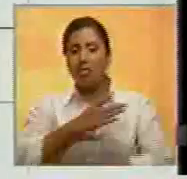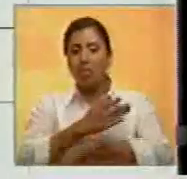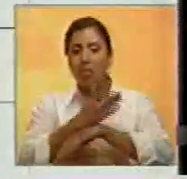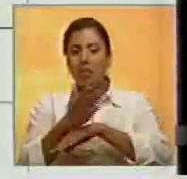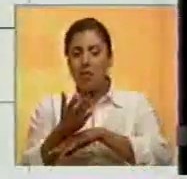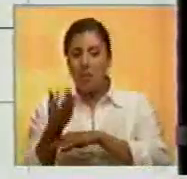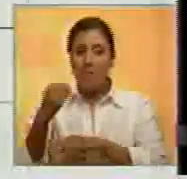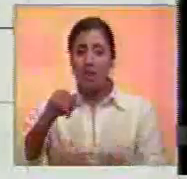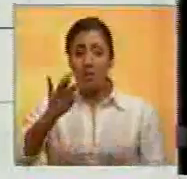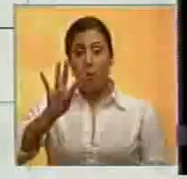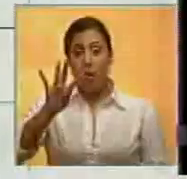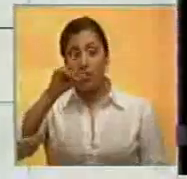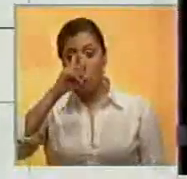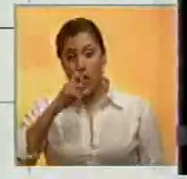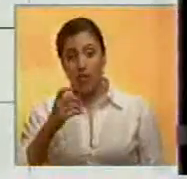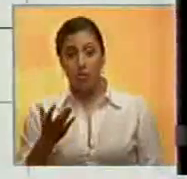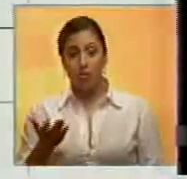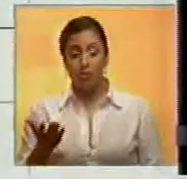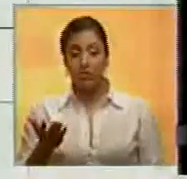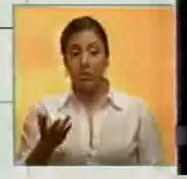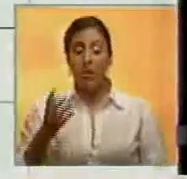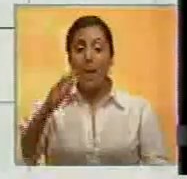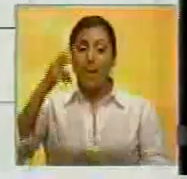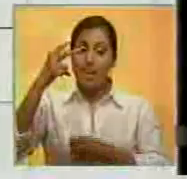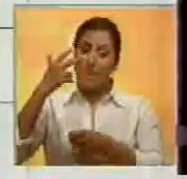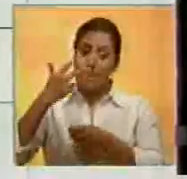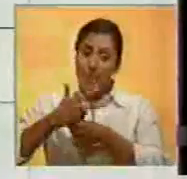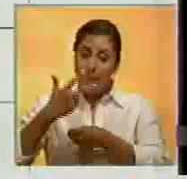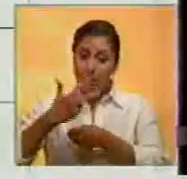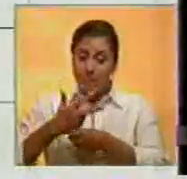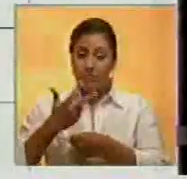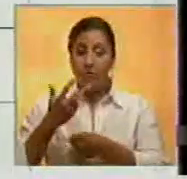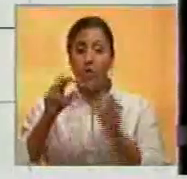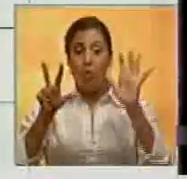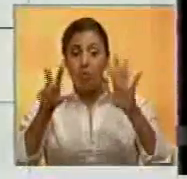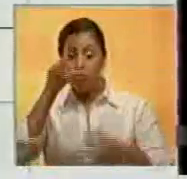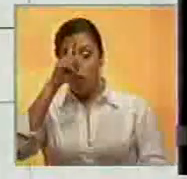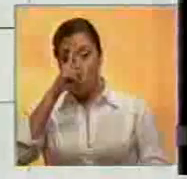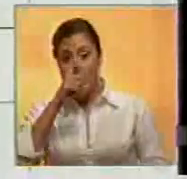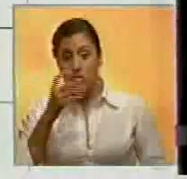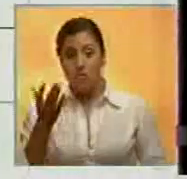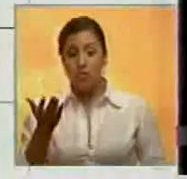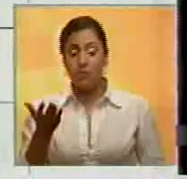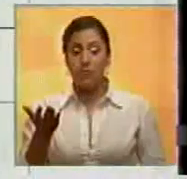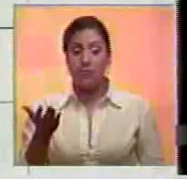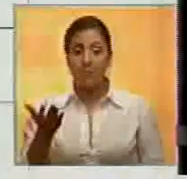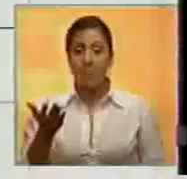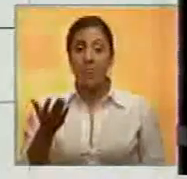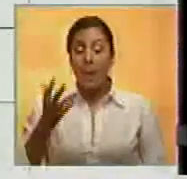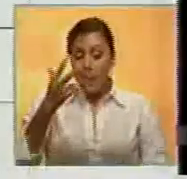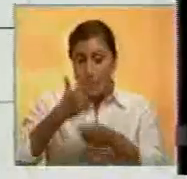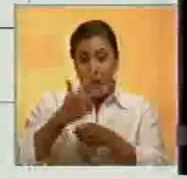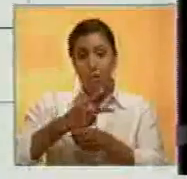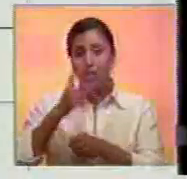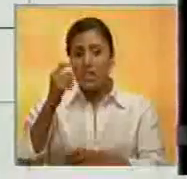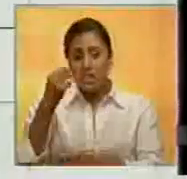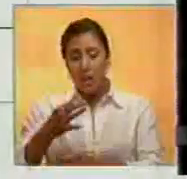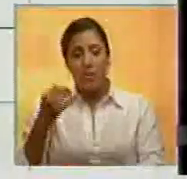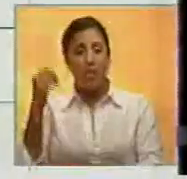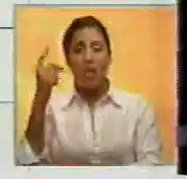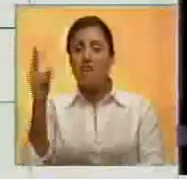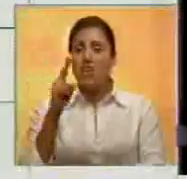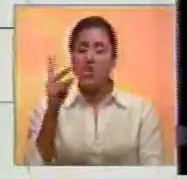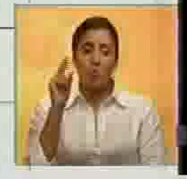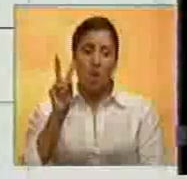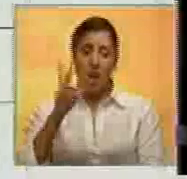un tanto más, cuatro años. Paraguay, ocho años. Paraguay siempre se opuso a que Venezuela,